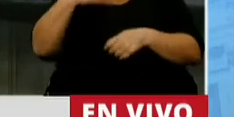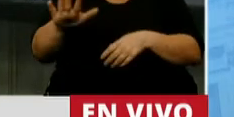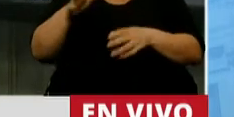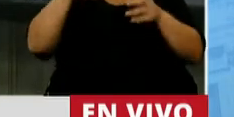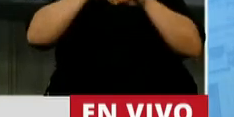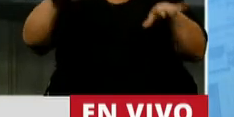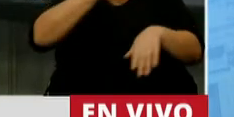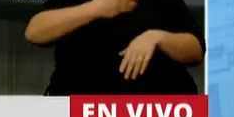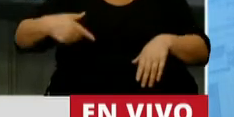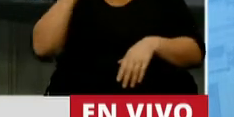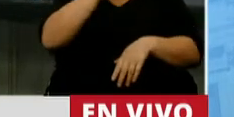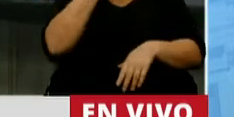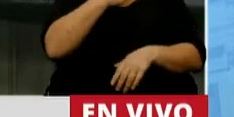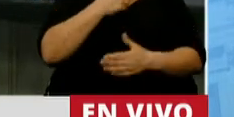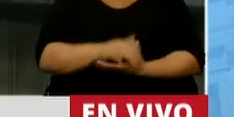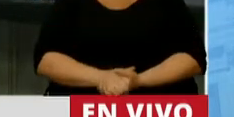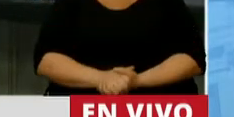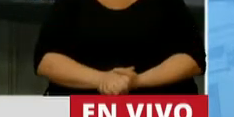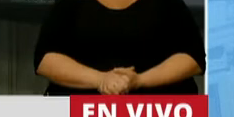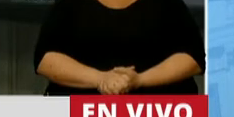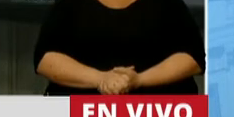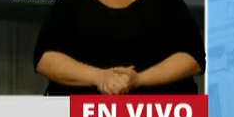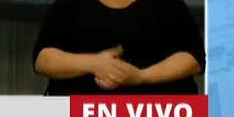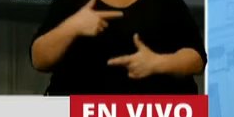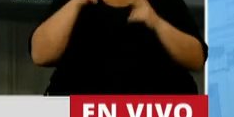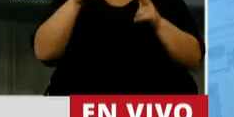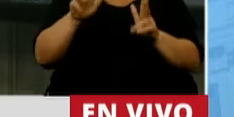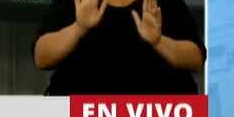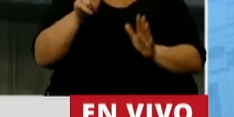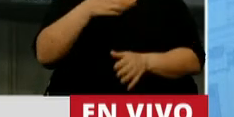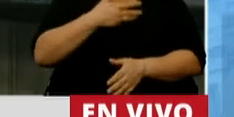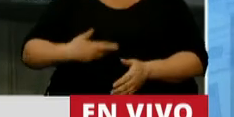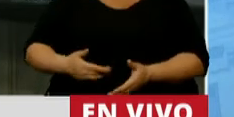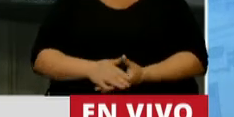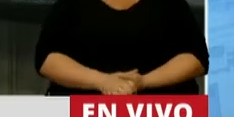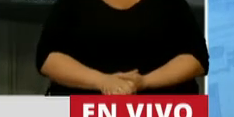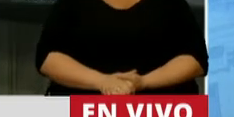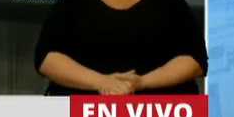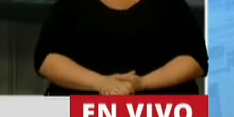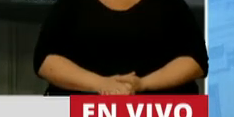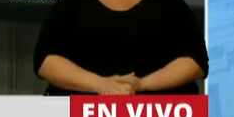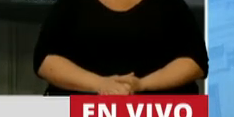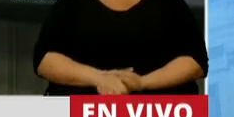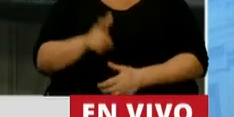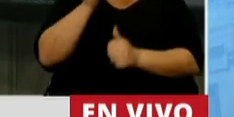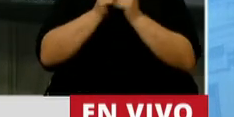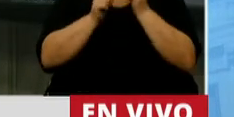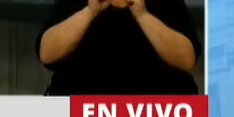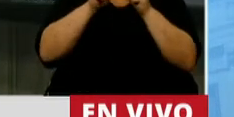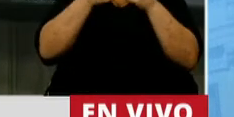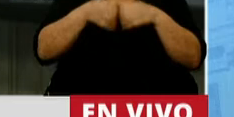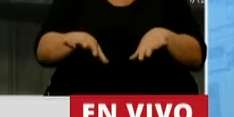fue la pandemia del gobierno de Macri. pues yo le quiero decir algo, señor Presidente. La historia no